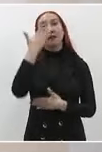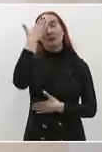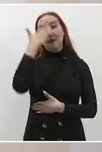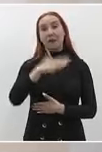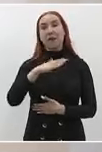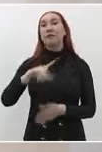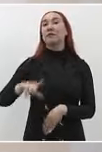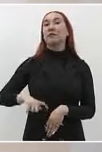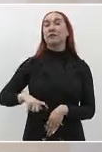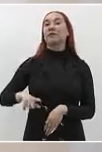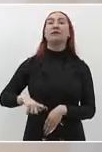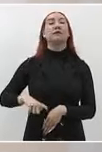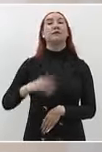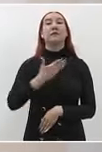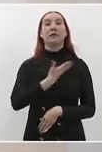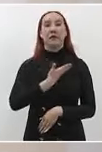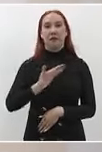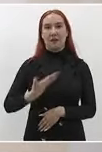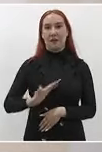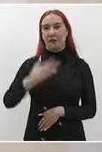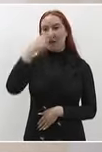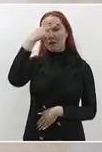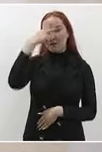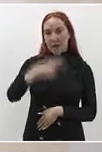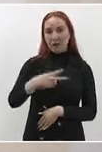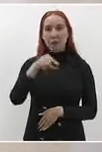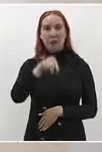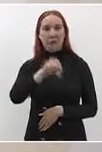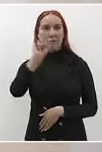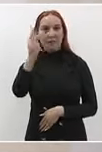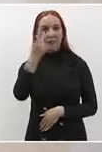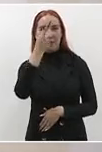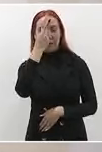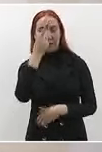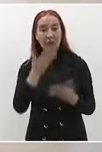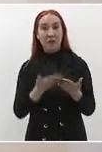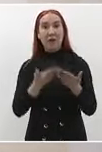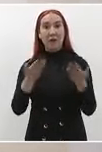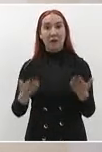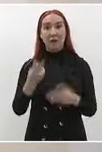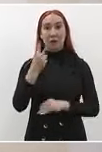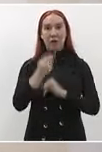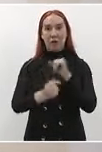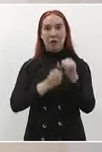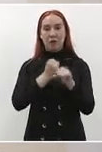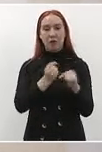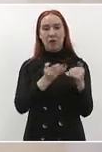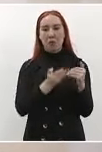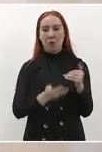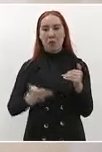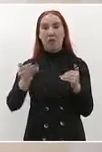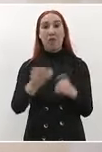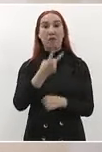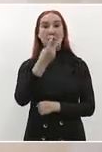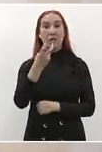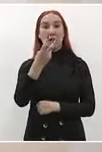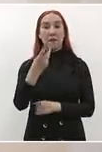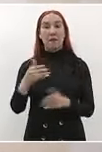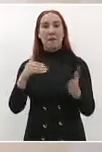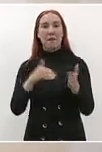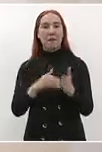de San Luis Potosí. Quiero decirles que a dos años, cerca de 200 mil mujeres,